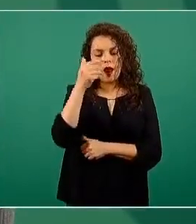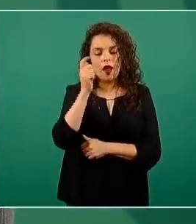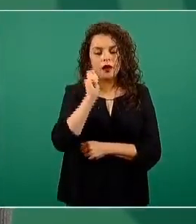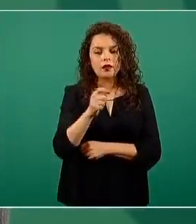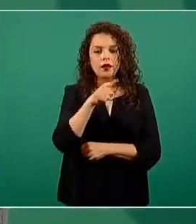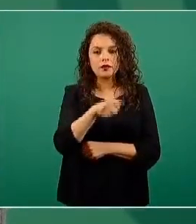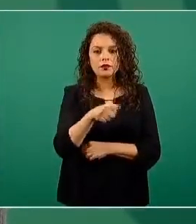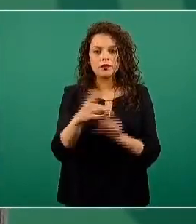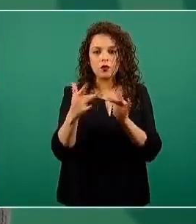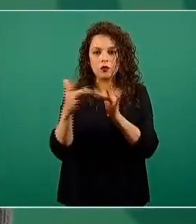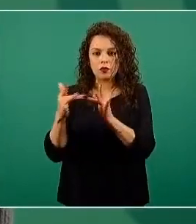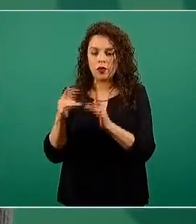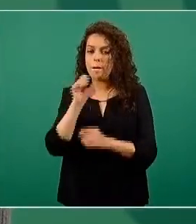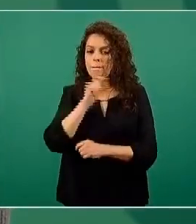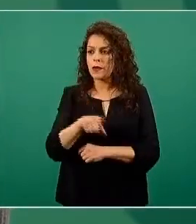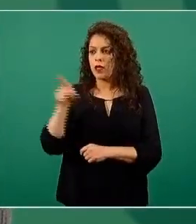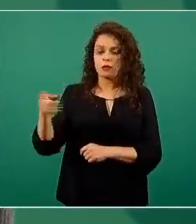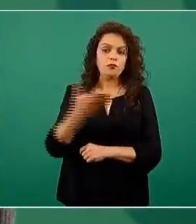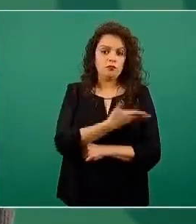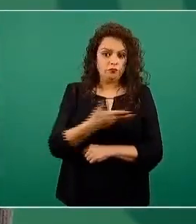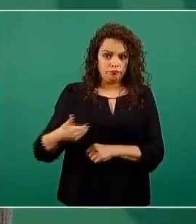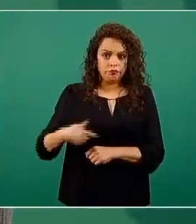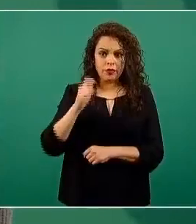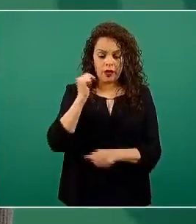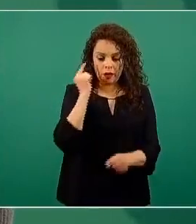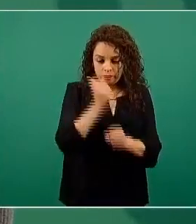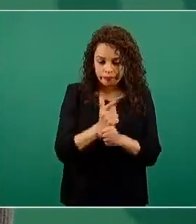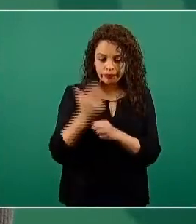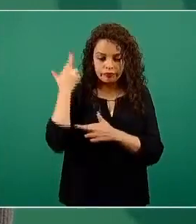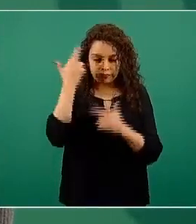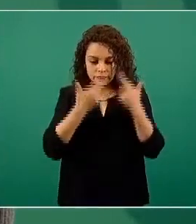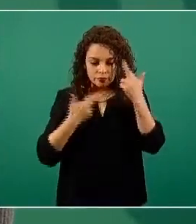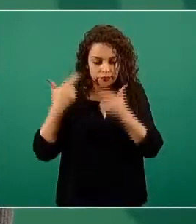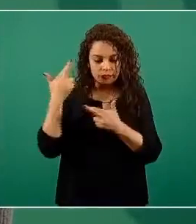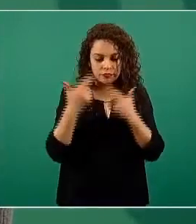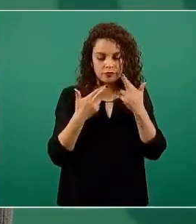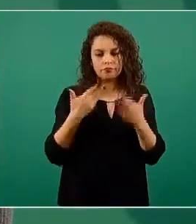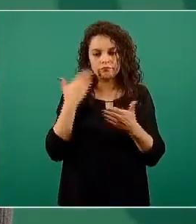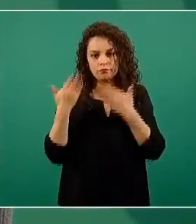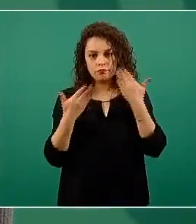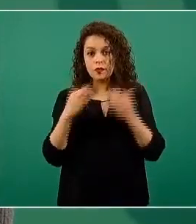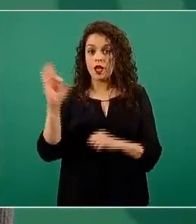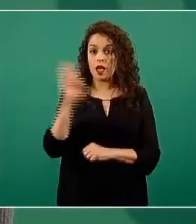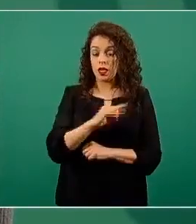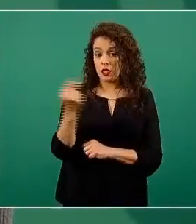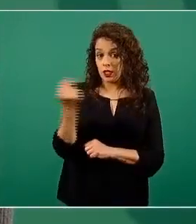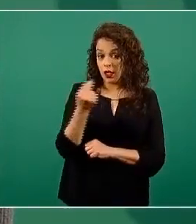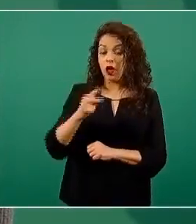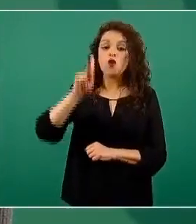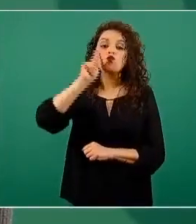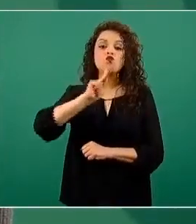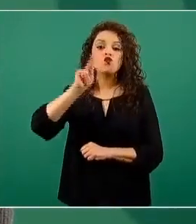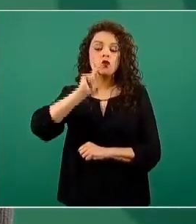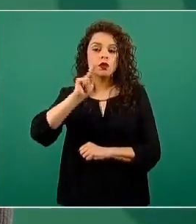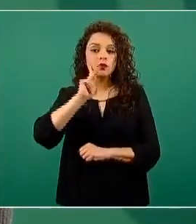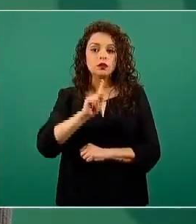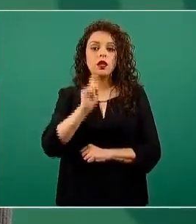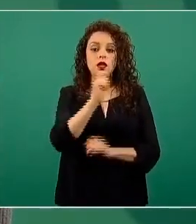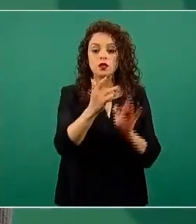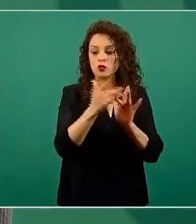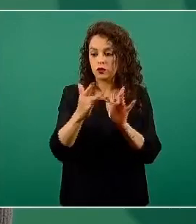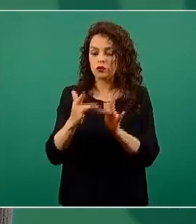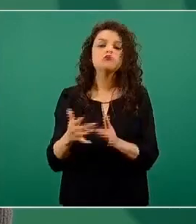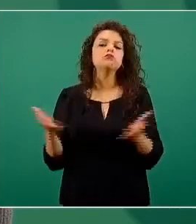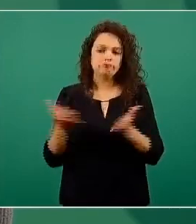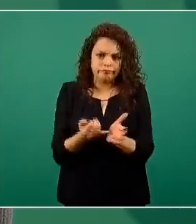presidente, para efecto de la identificación, seguimiento y si fuera necesario la toma de muestra de contactos se aplica en este caso.